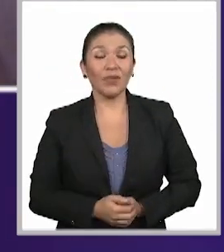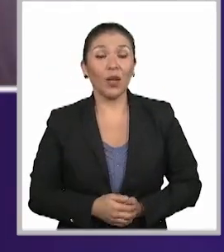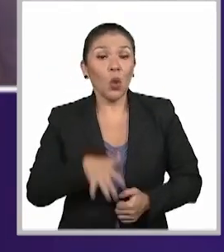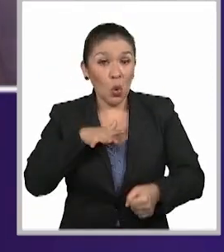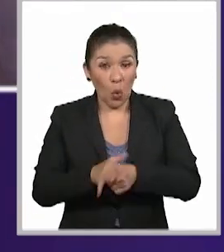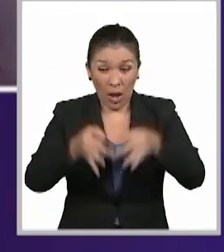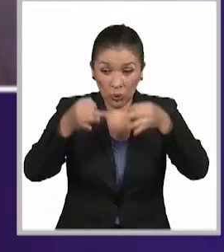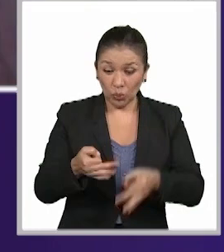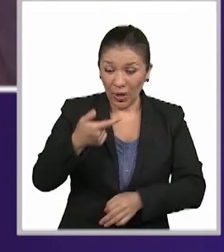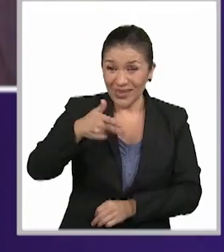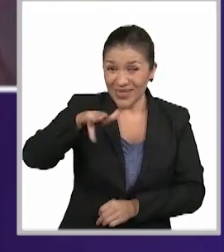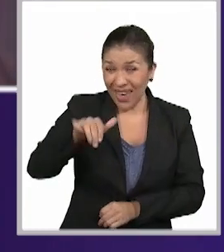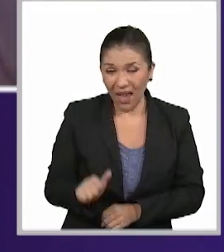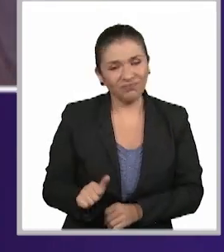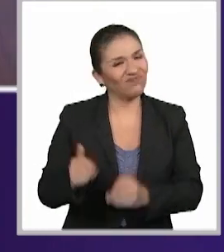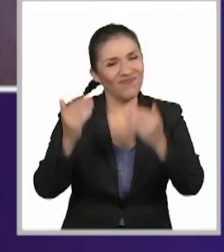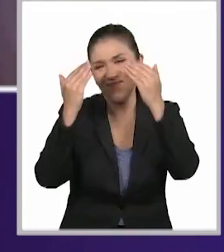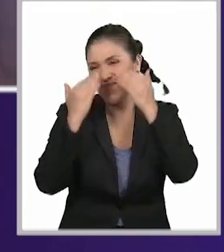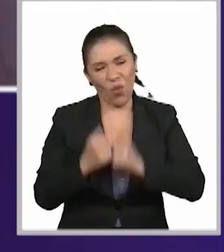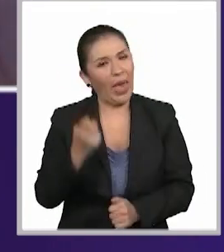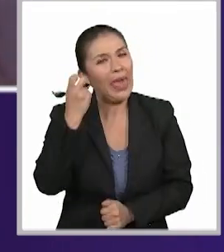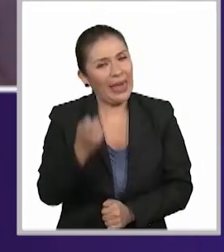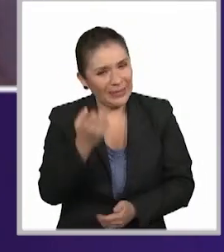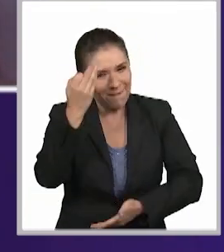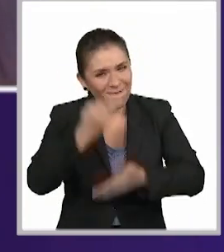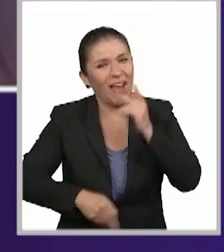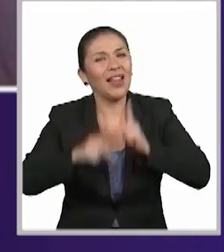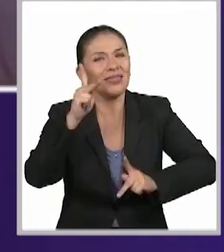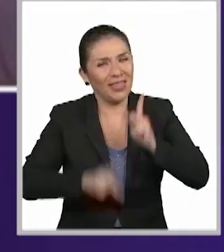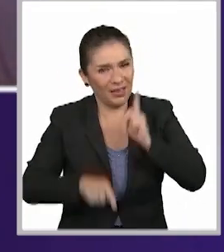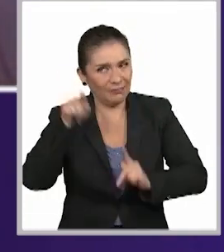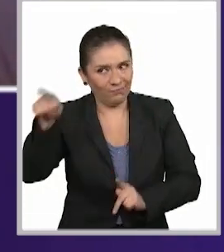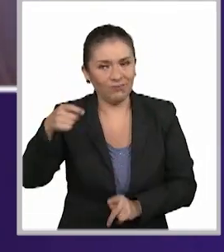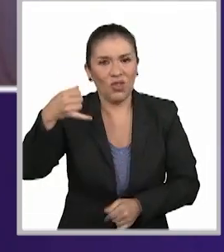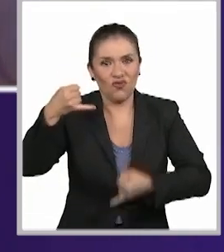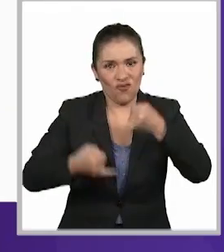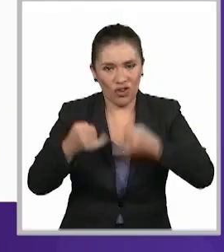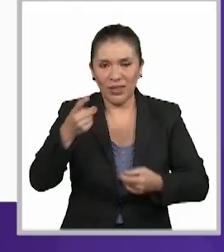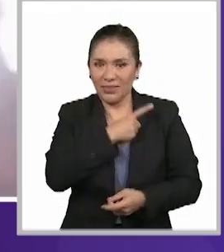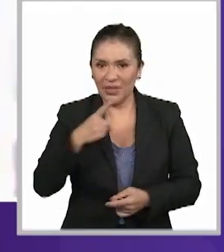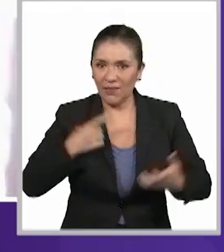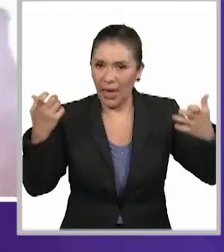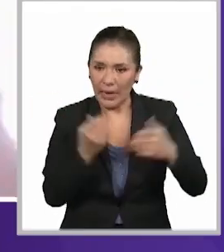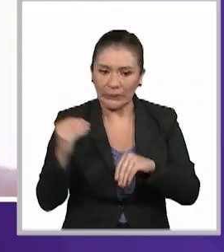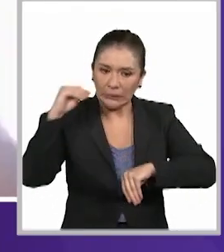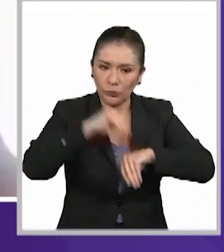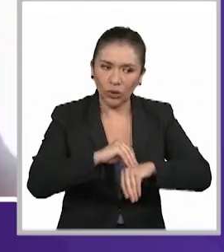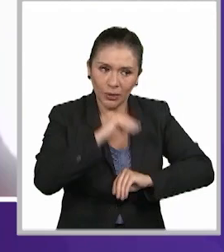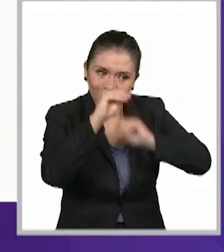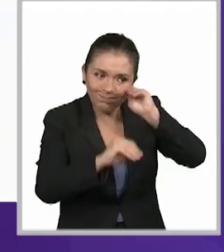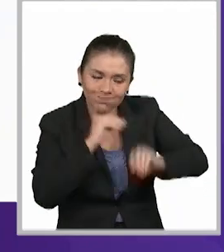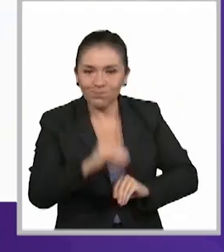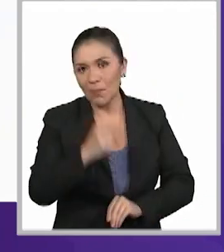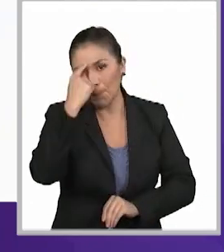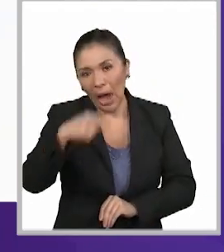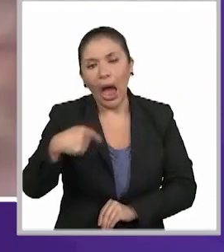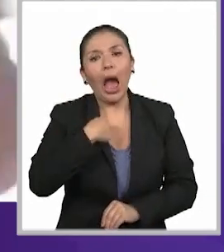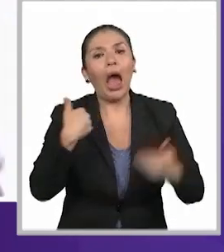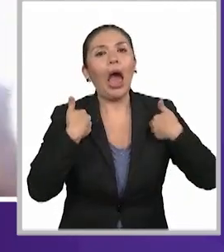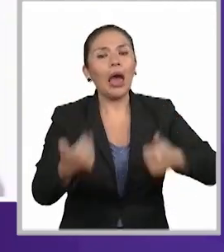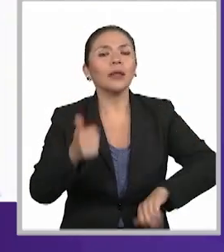no hay una guía, y creo que es uno de los grandes pendientes de la Corte, es crear esta guía que nos dé